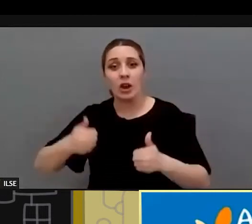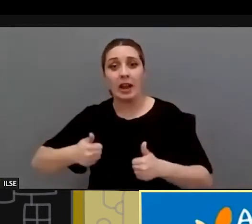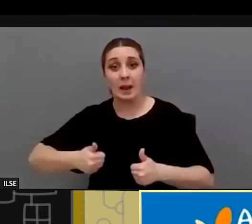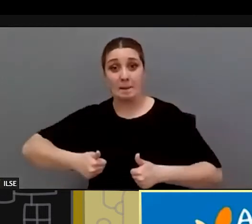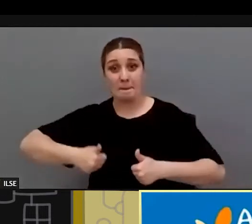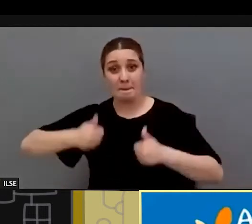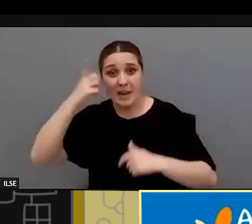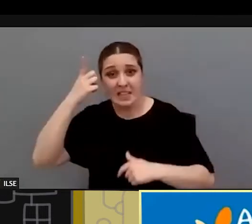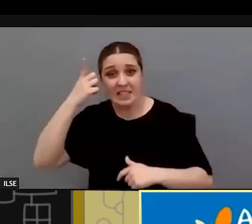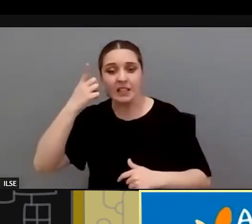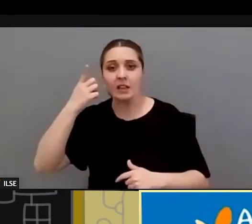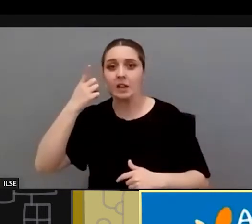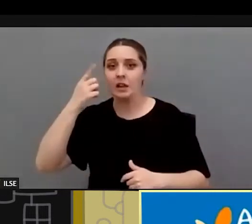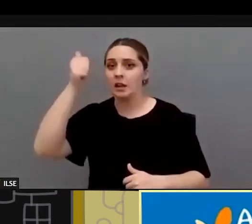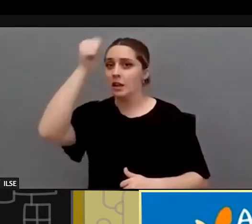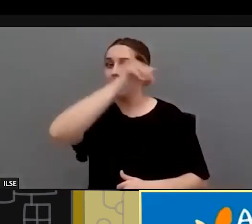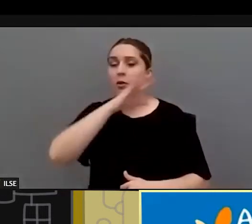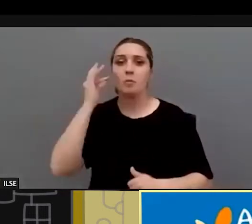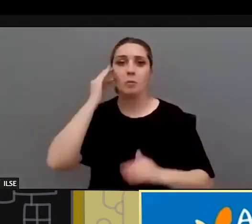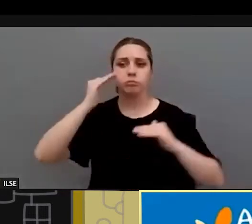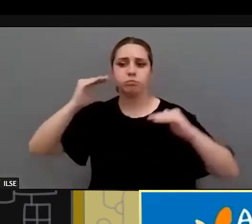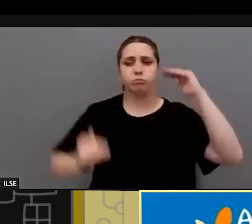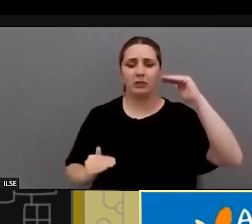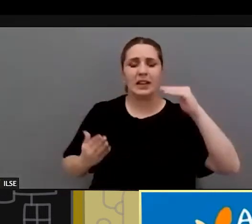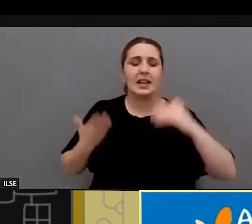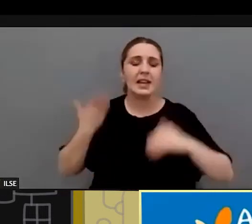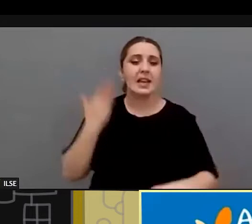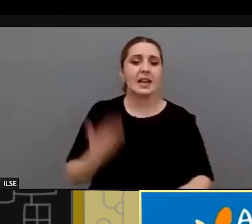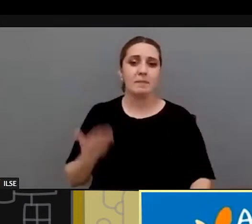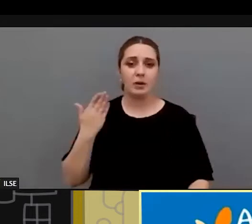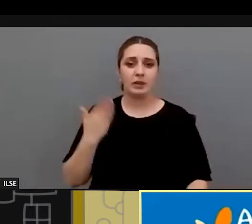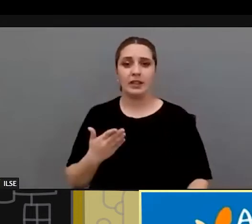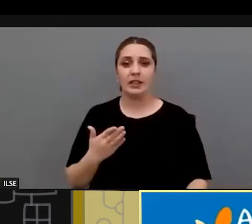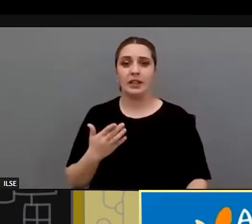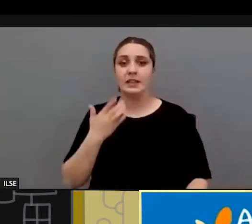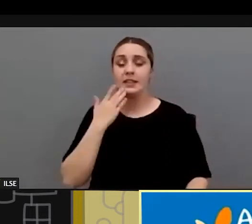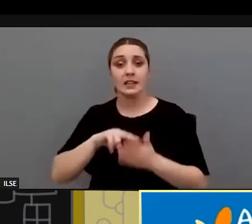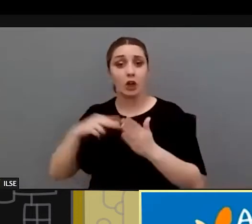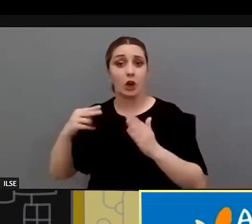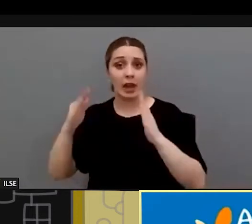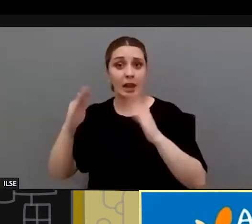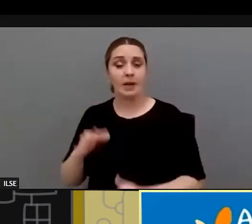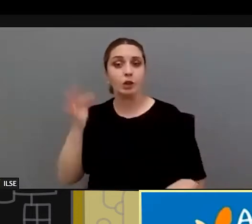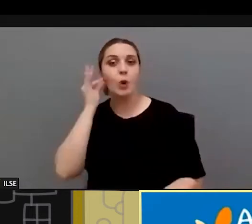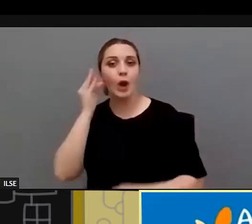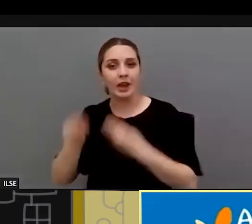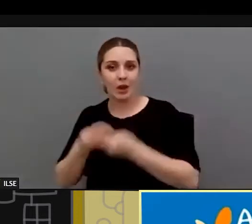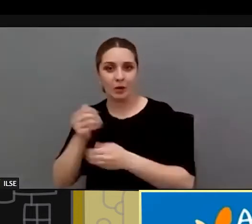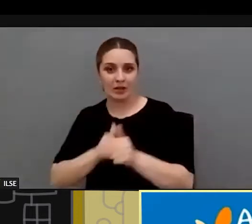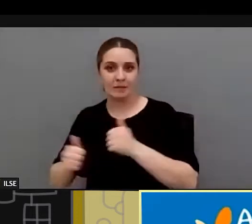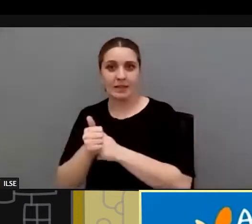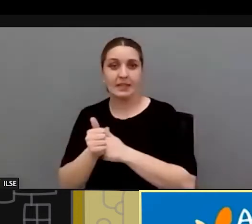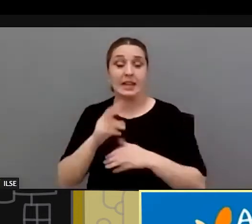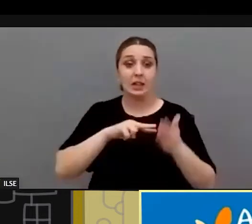importantísima la menos tecnológica la utilizan las mujeres y la más tecnológica los hombres